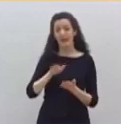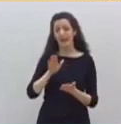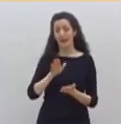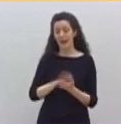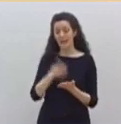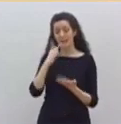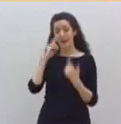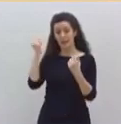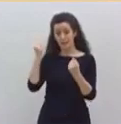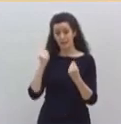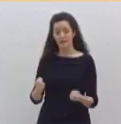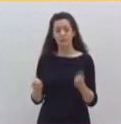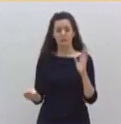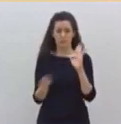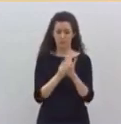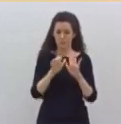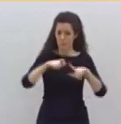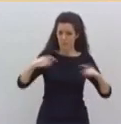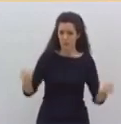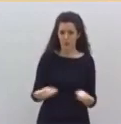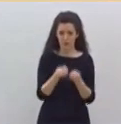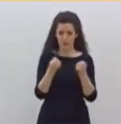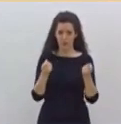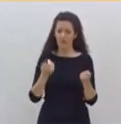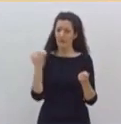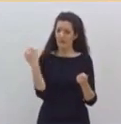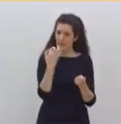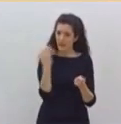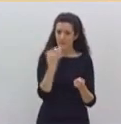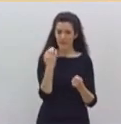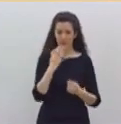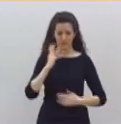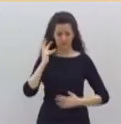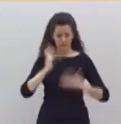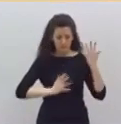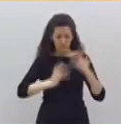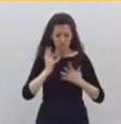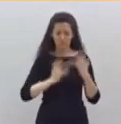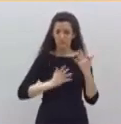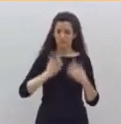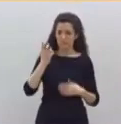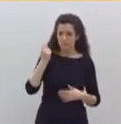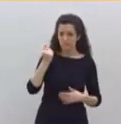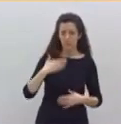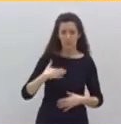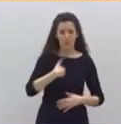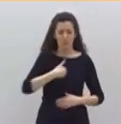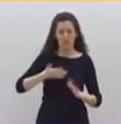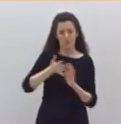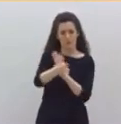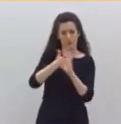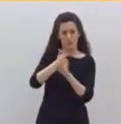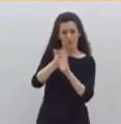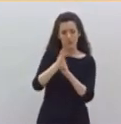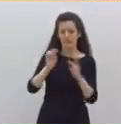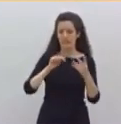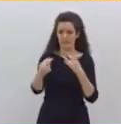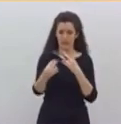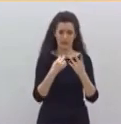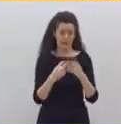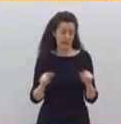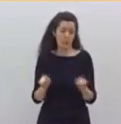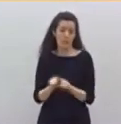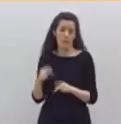lecciones de decencia, tendrán que rendir control y rendición de cuentas a la nación como hacemos los políticos. Señor Sánchez,